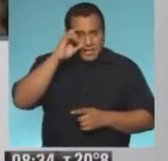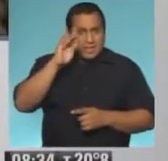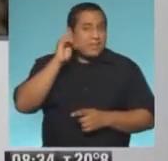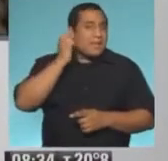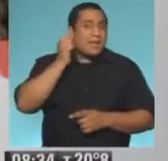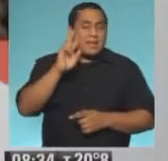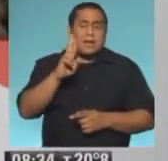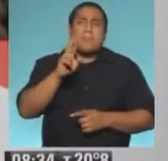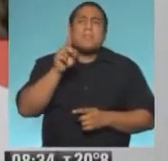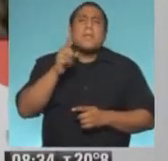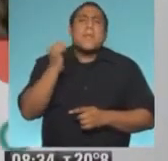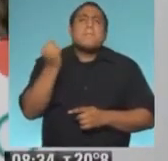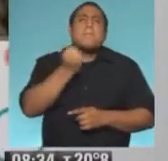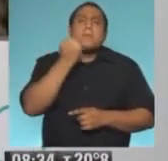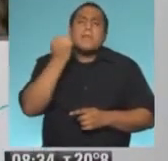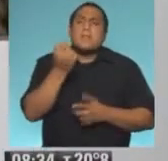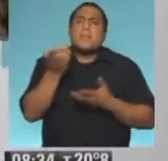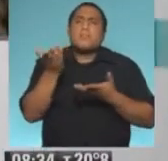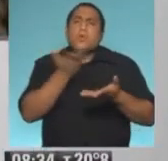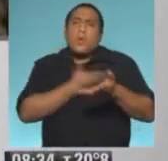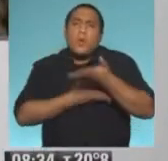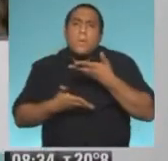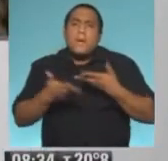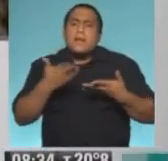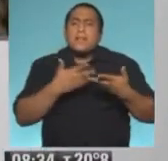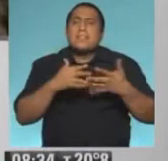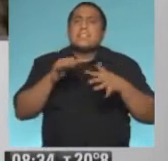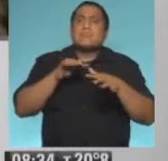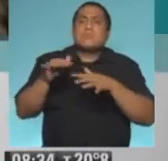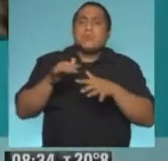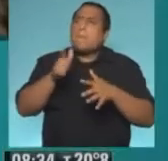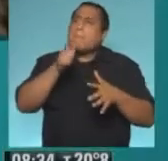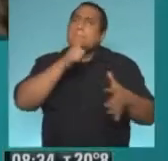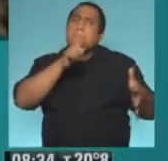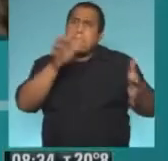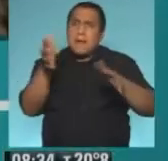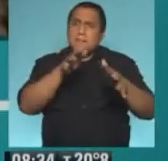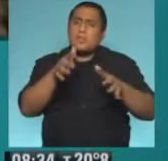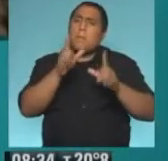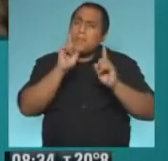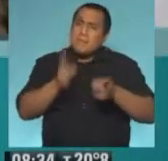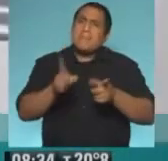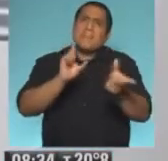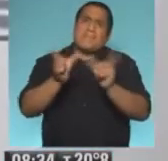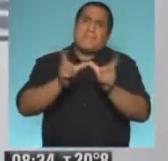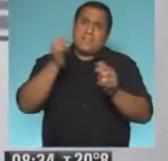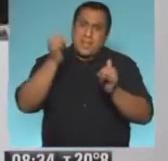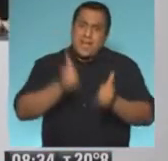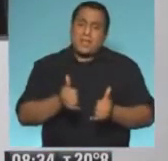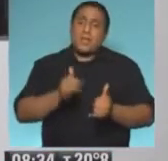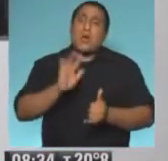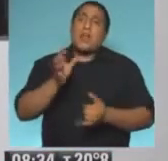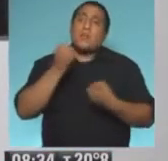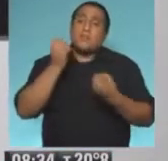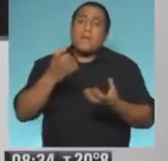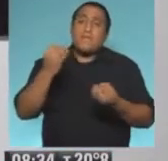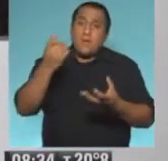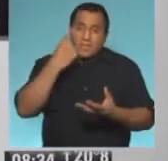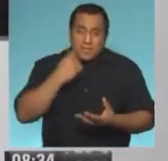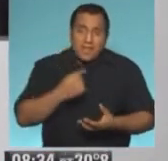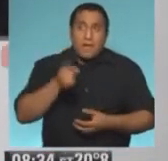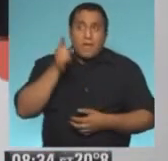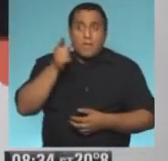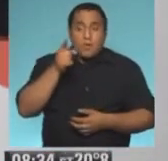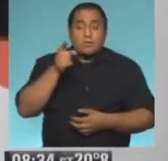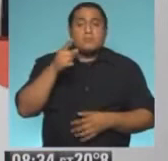y es muy importante que podamos compartir las escenas, que parecen similares, pero que también tienen sus diferencias. Edgar, ¿cómo te va? Muy buenos días. Para vos,